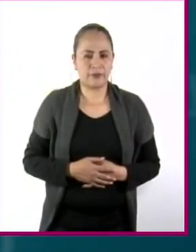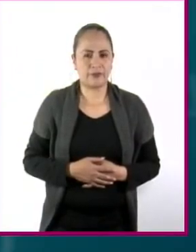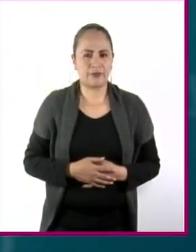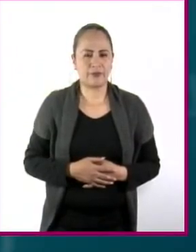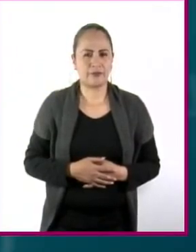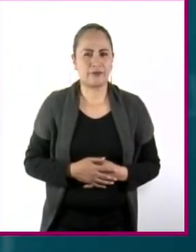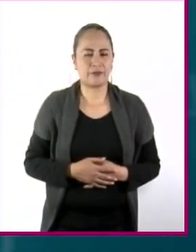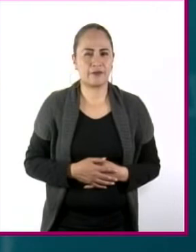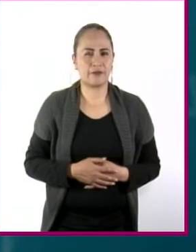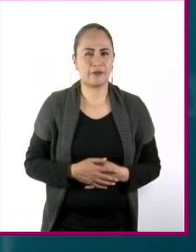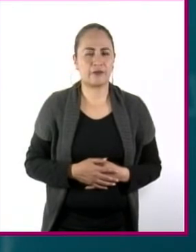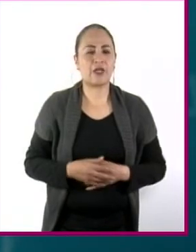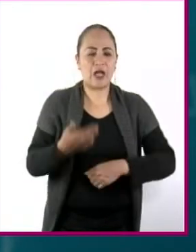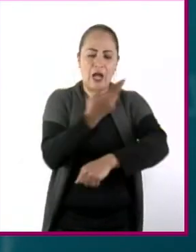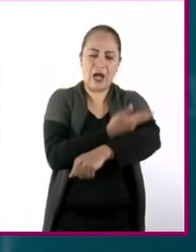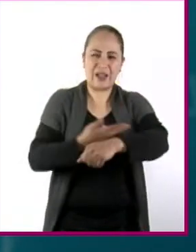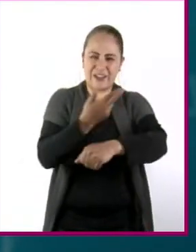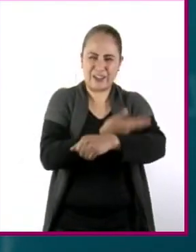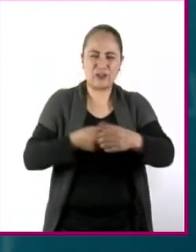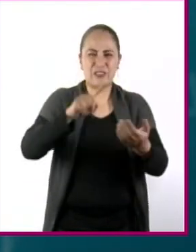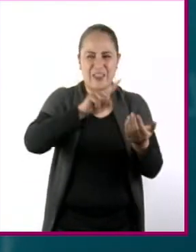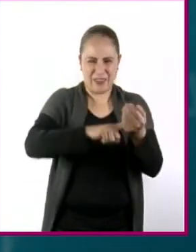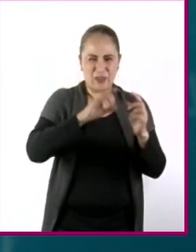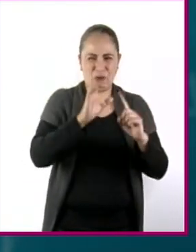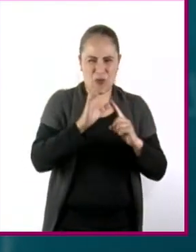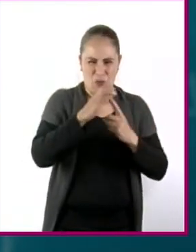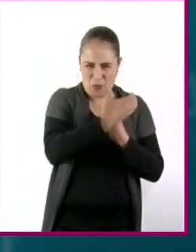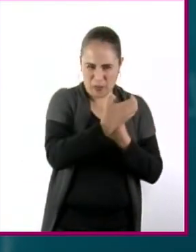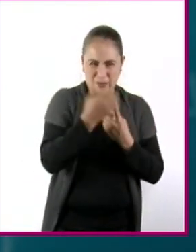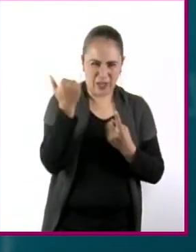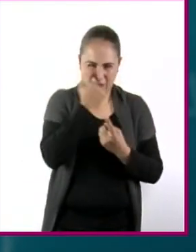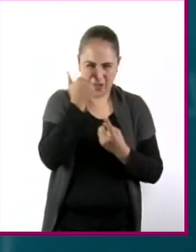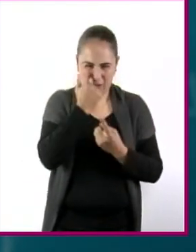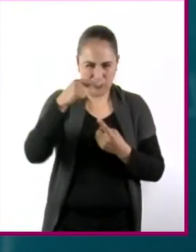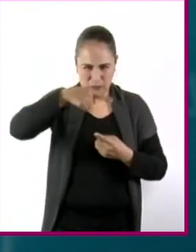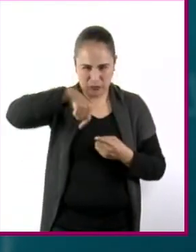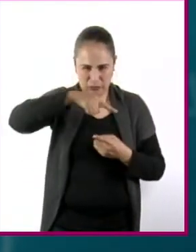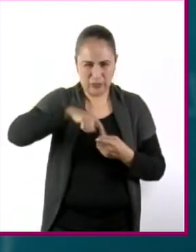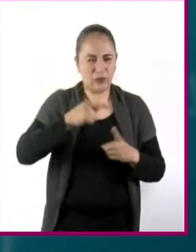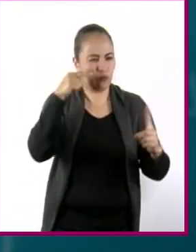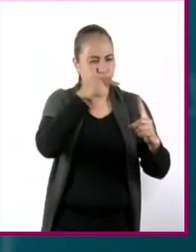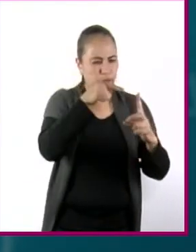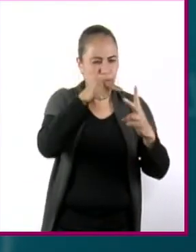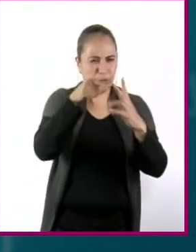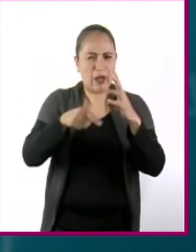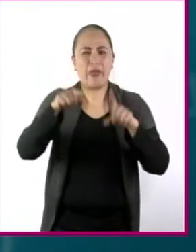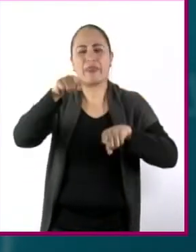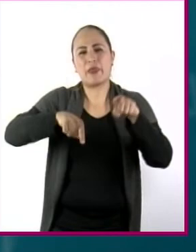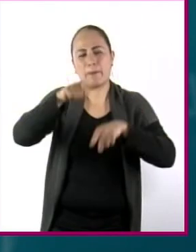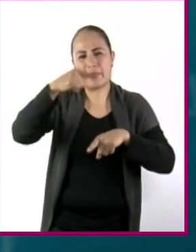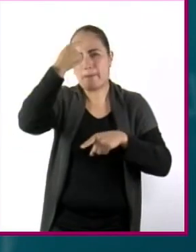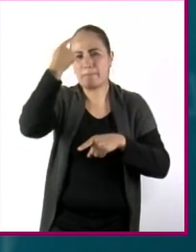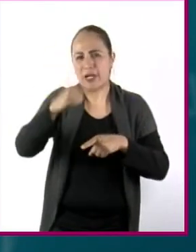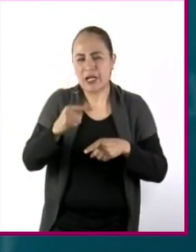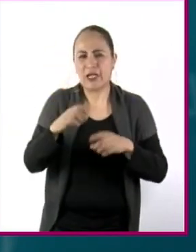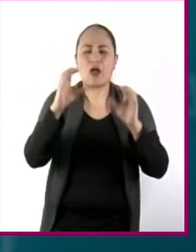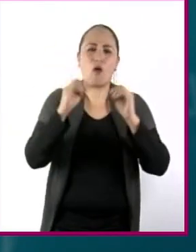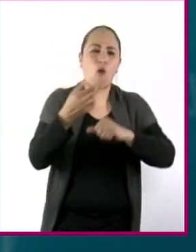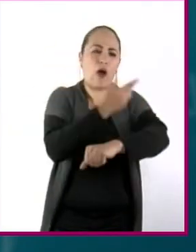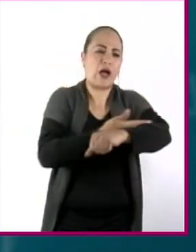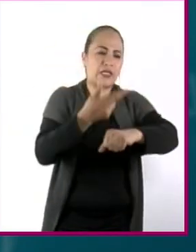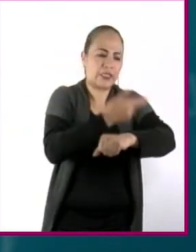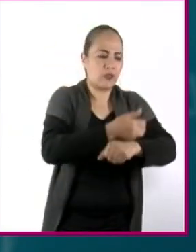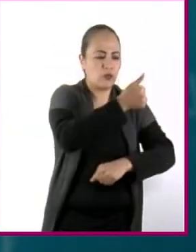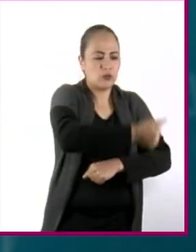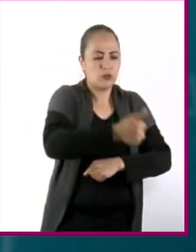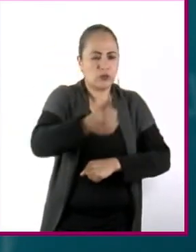La forma de organización de un comité estudiantil puede variar de acuerdo con el propósito de su creación y de sus costumbres organizativas de cada